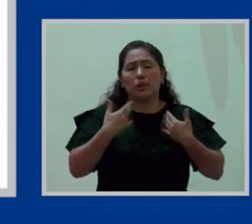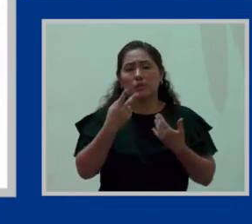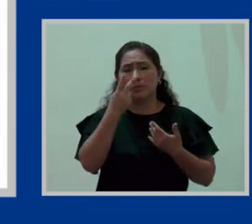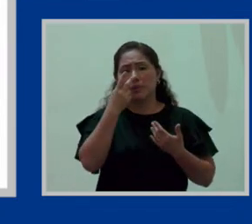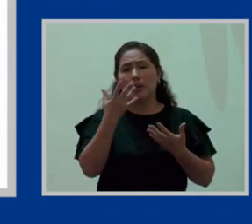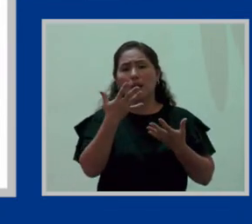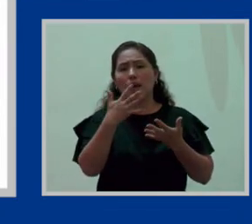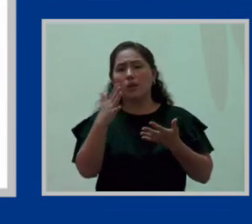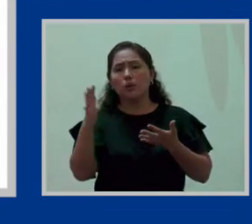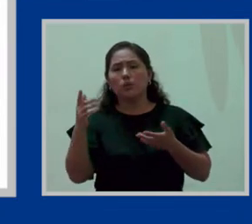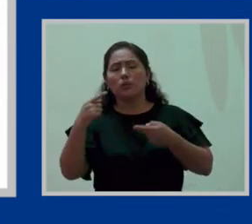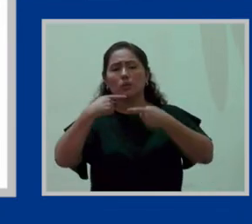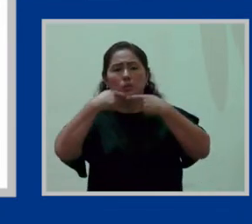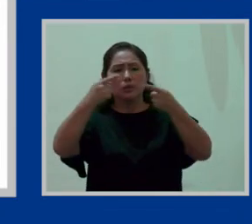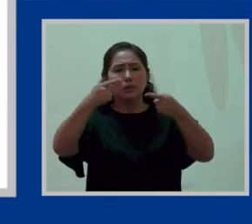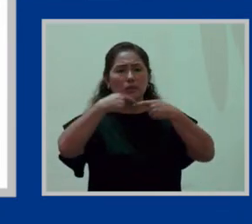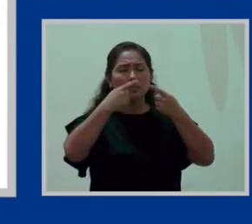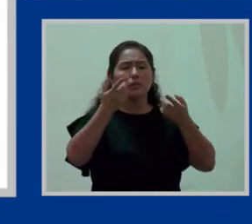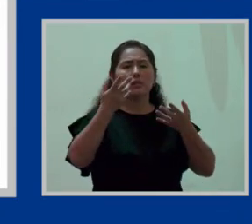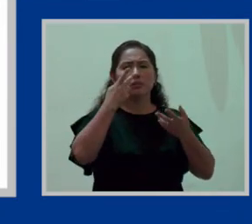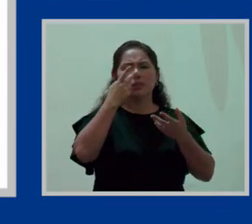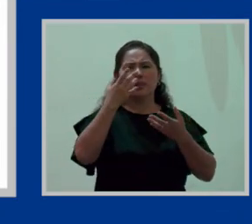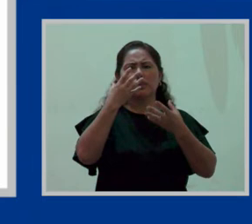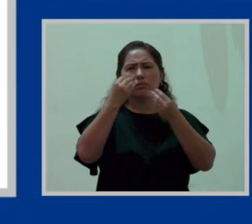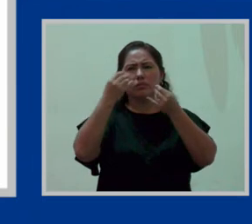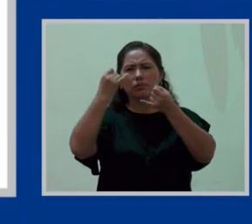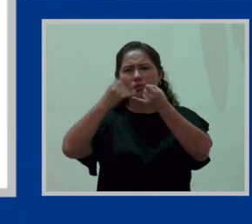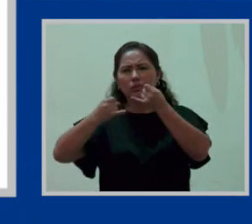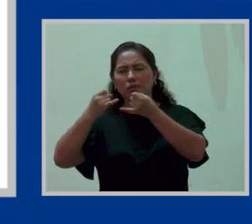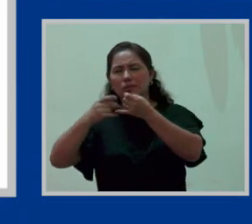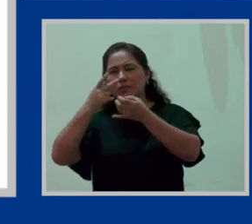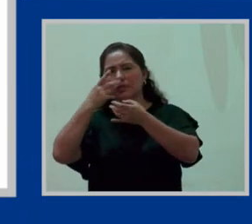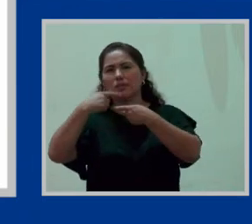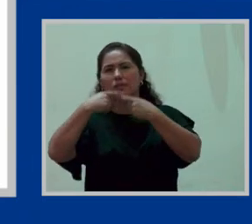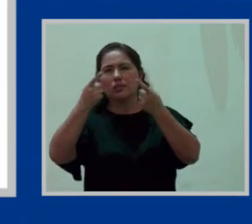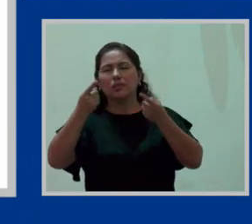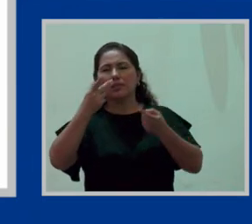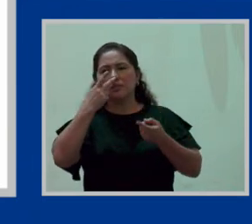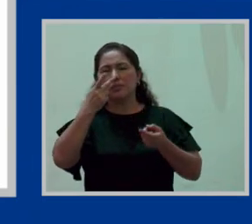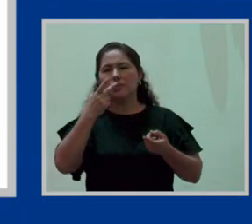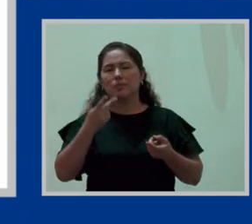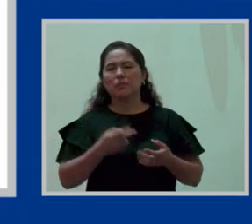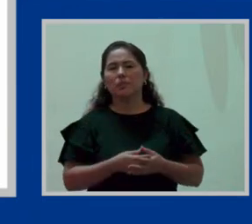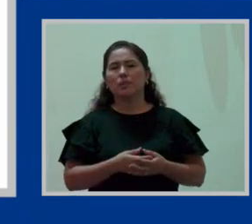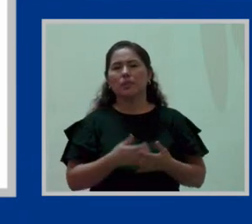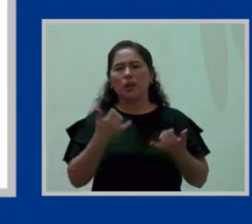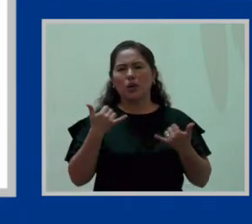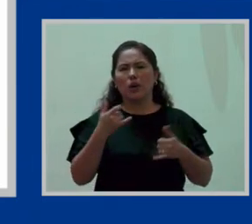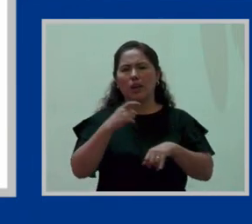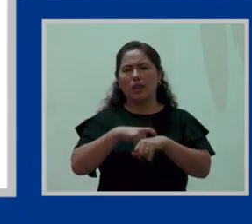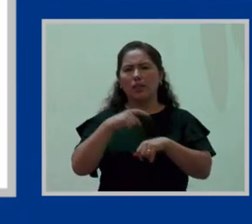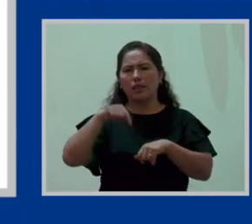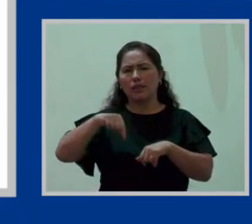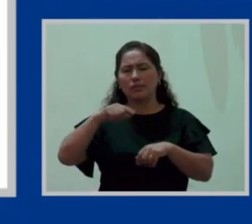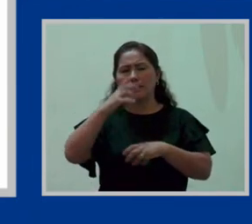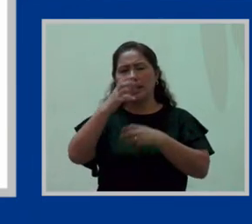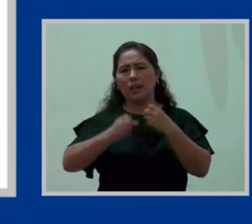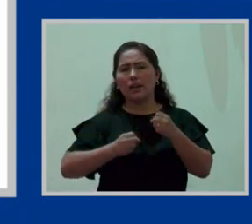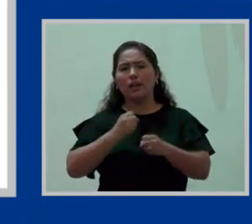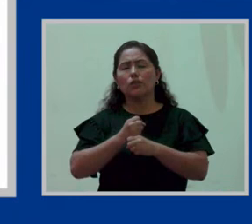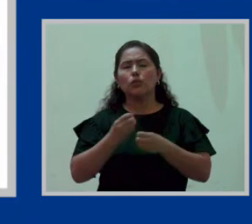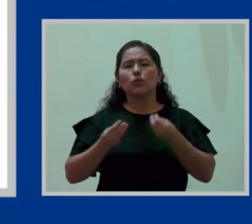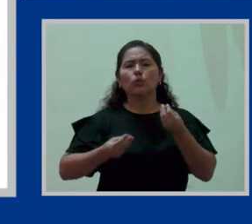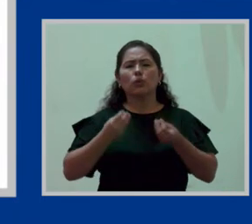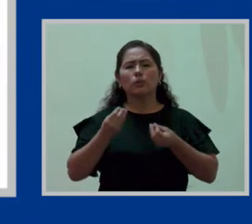en algunas publicaciones, ¿no? Últimamente ha salido The Lancet en el último número, que justamente ha sido en este año, cómo